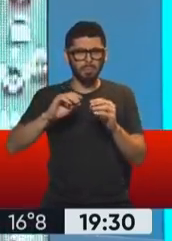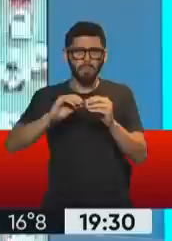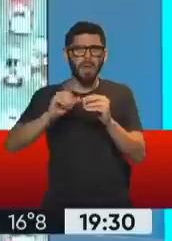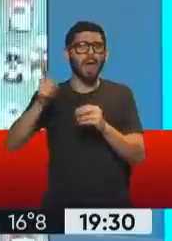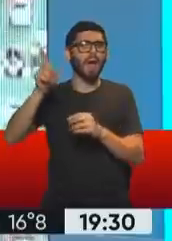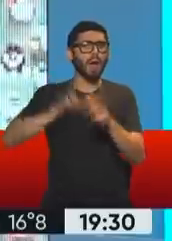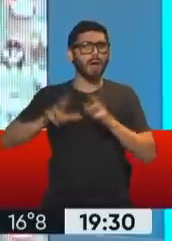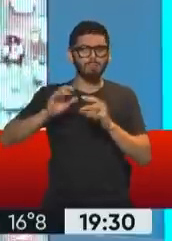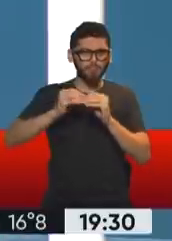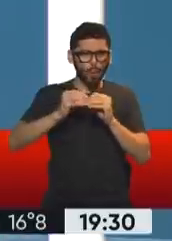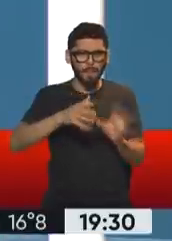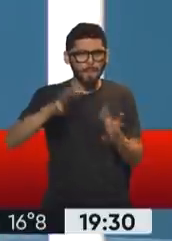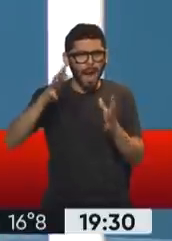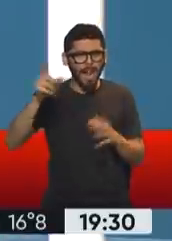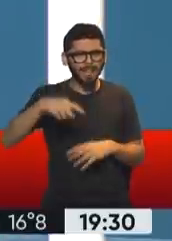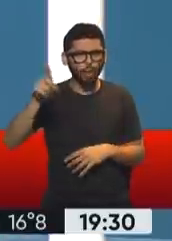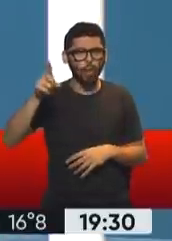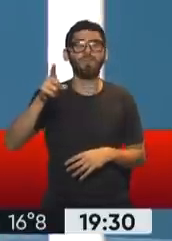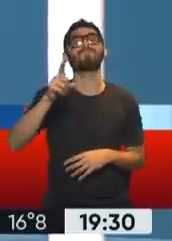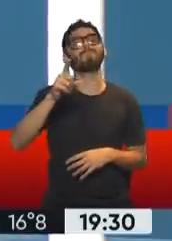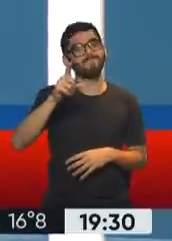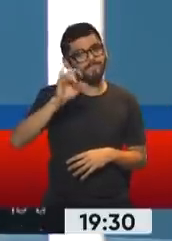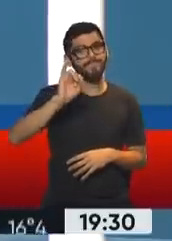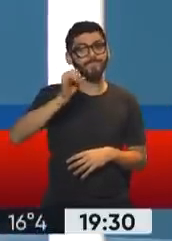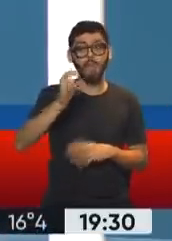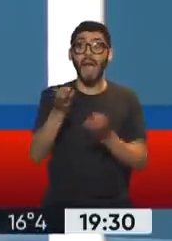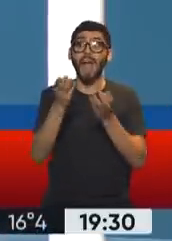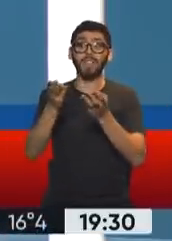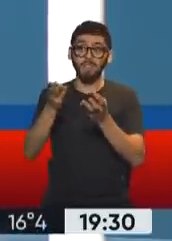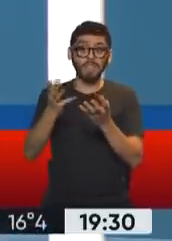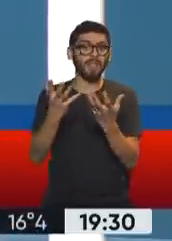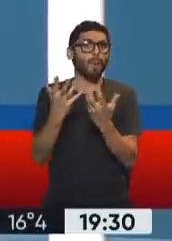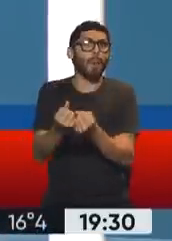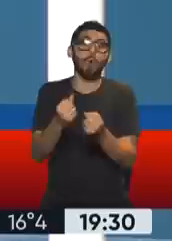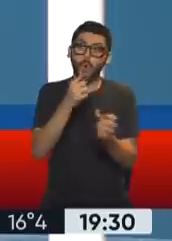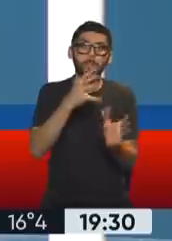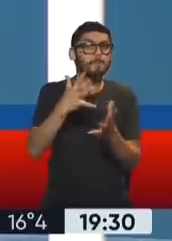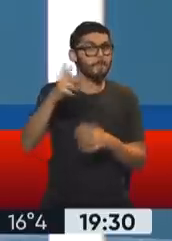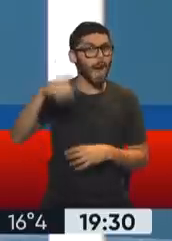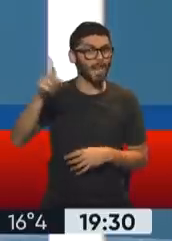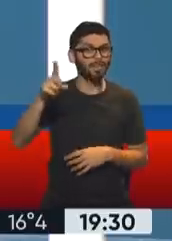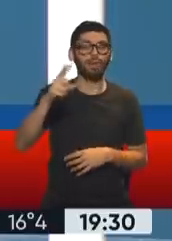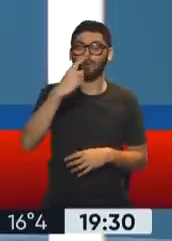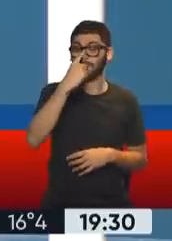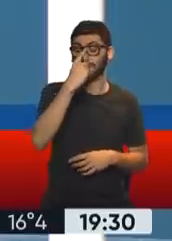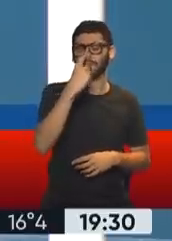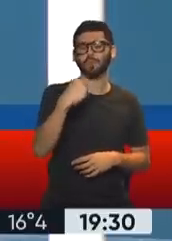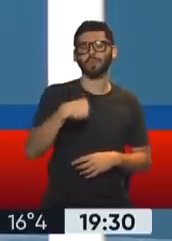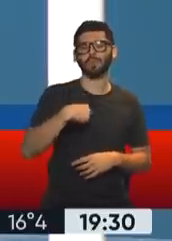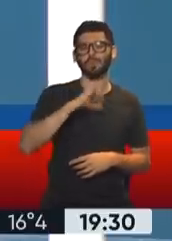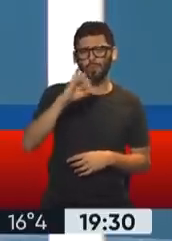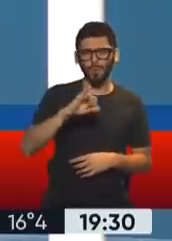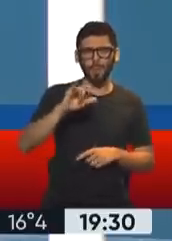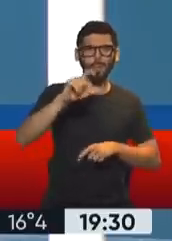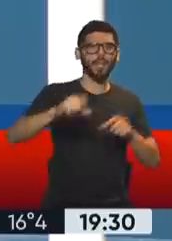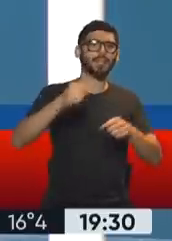contaba ella que ha tenido Francia? Sí, con estrategias similares de asistencia y de apoyo. Yo le contaba sobre la asistencia al